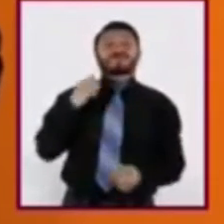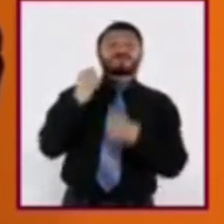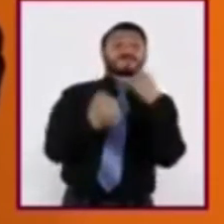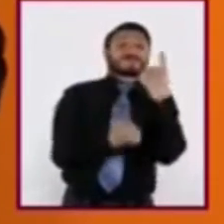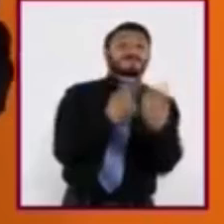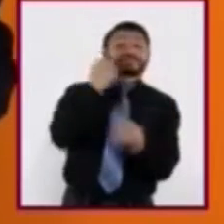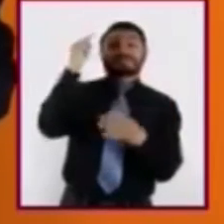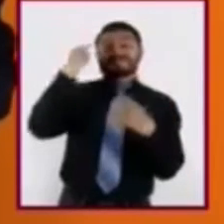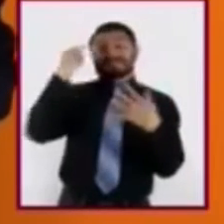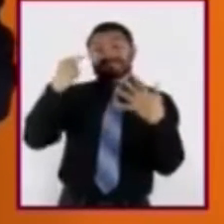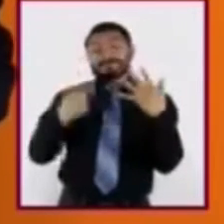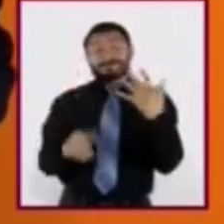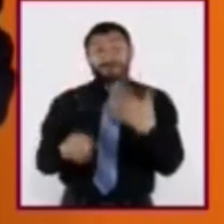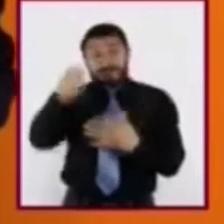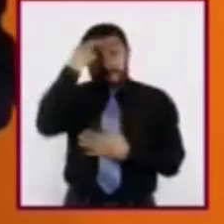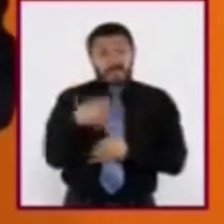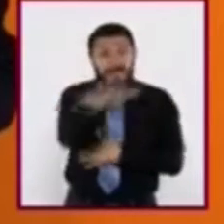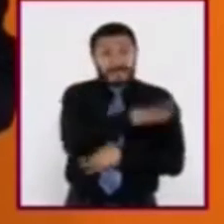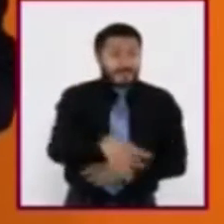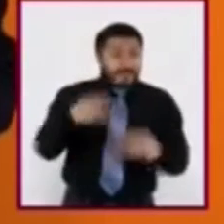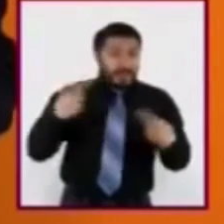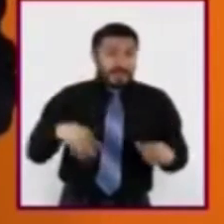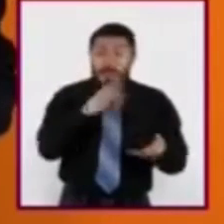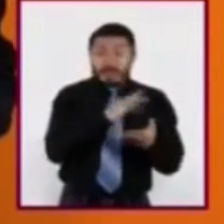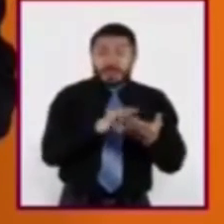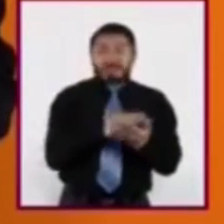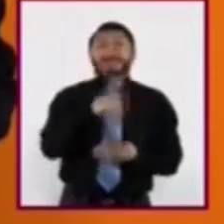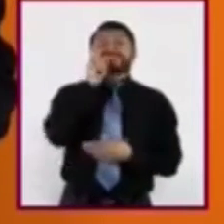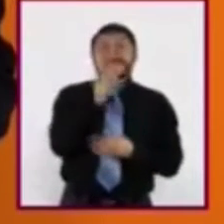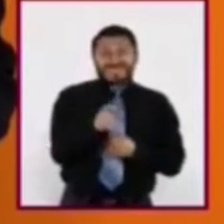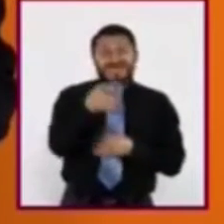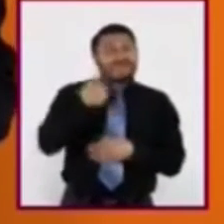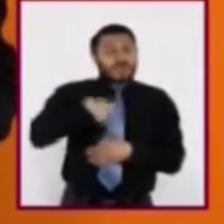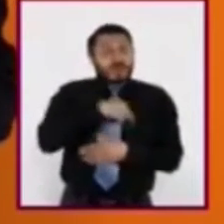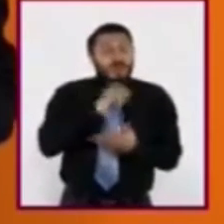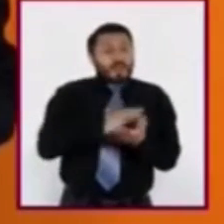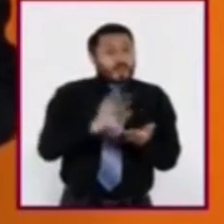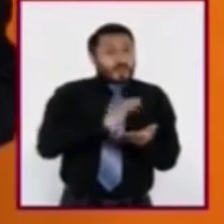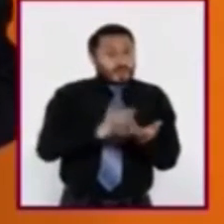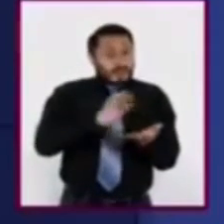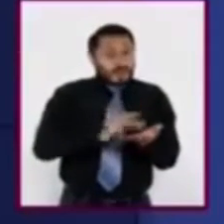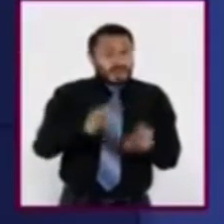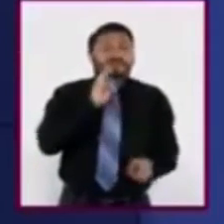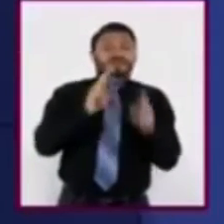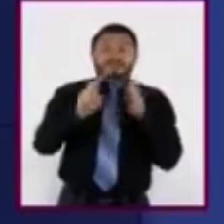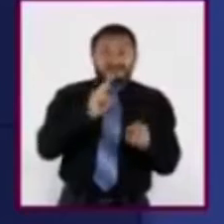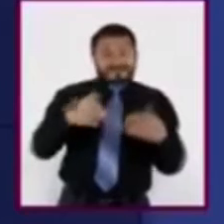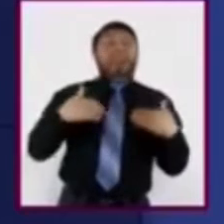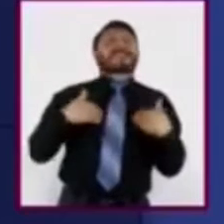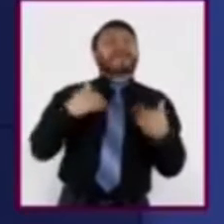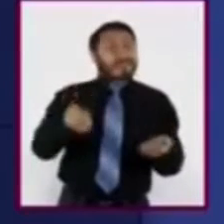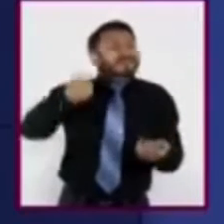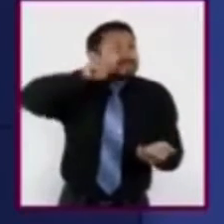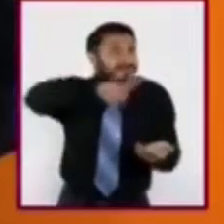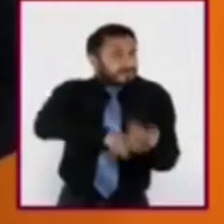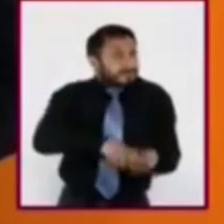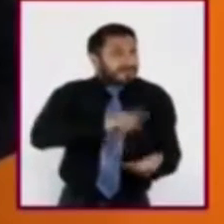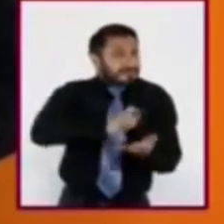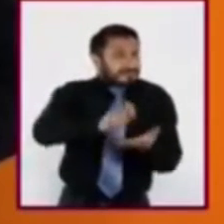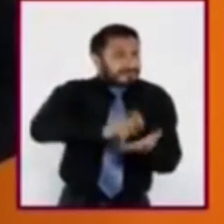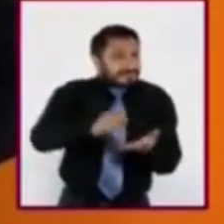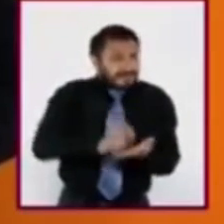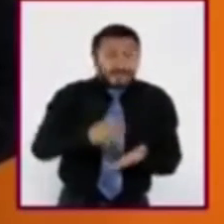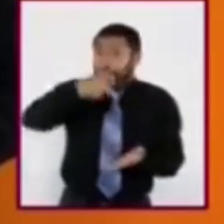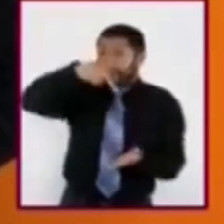para el lector. Implica que cada uno de quienes leemos las noticias no solo comprendamos el contenido de un texto, sino que